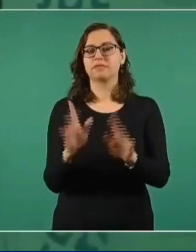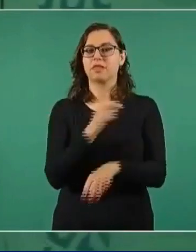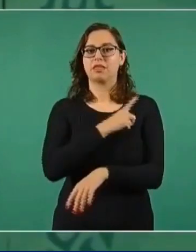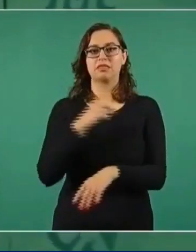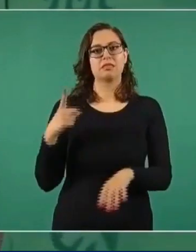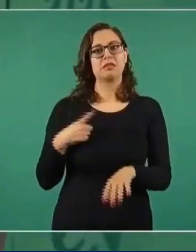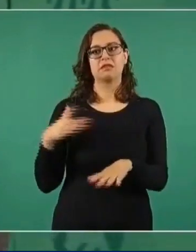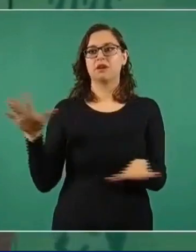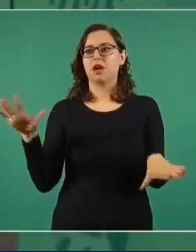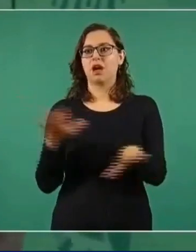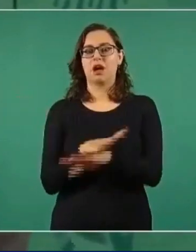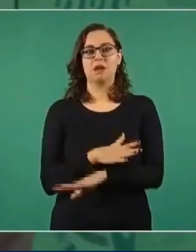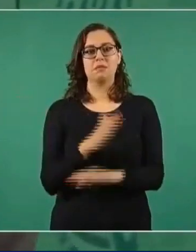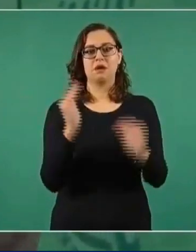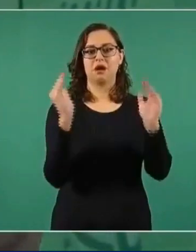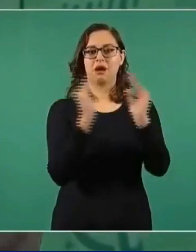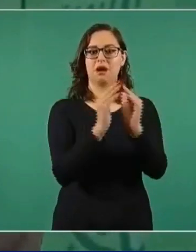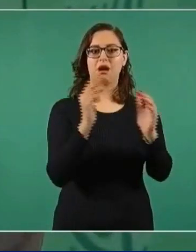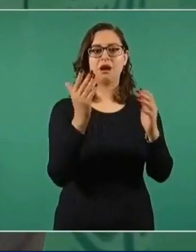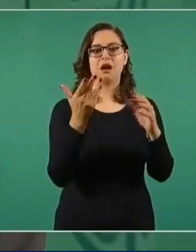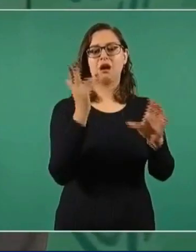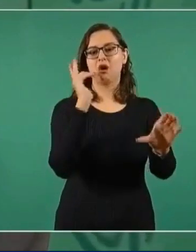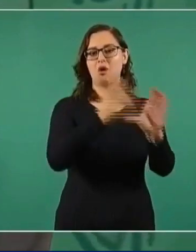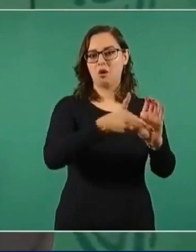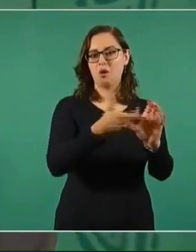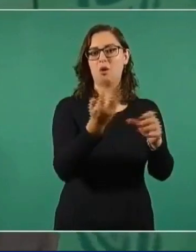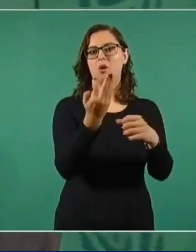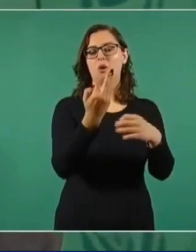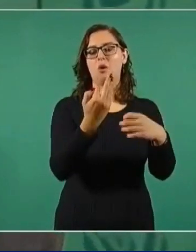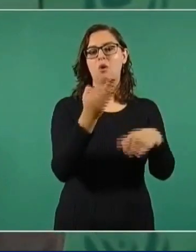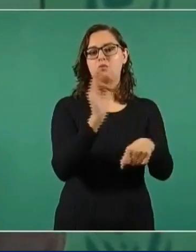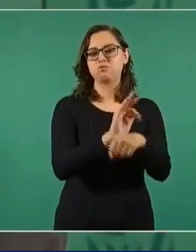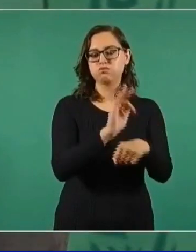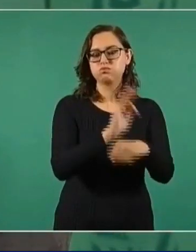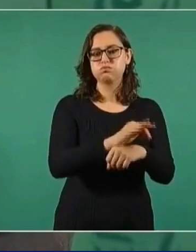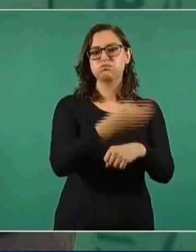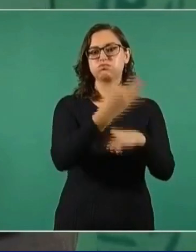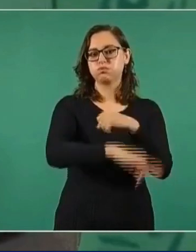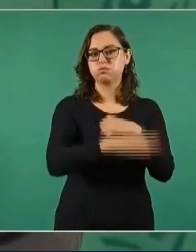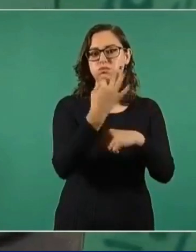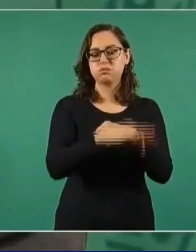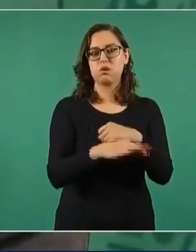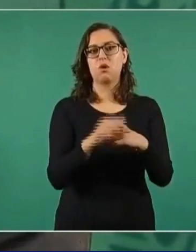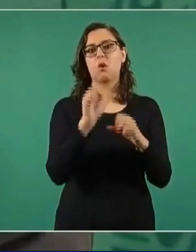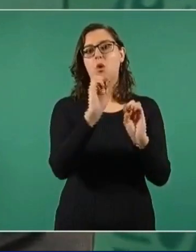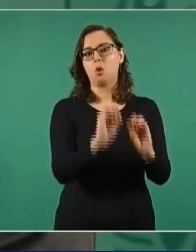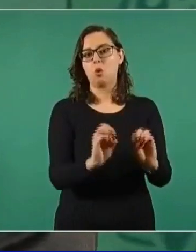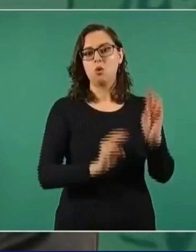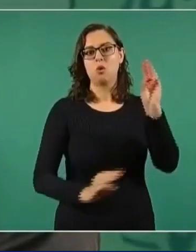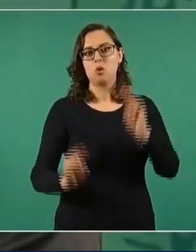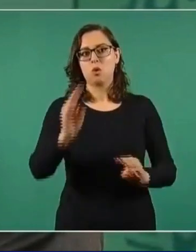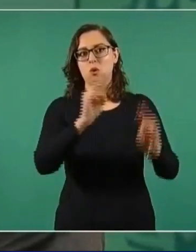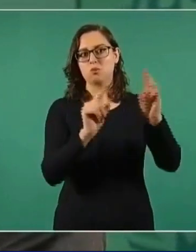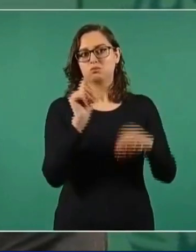partes altas, se está actuando apoyando a la población. Desde